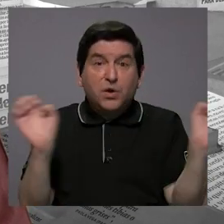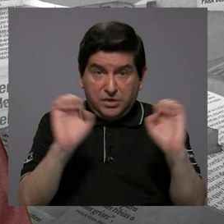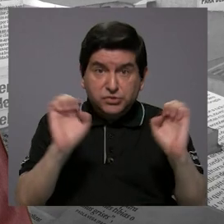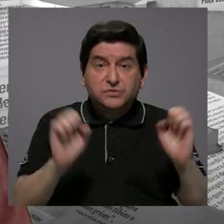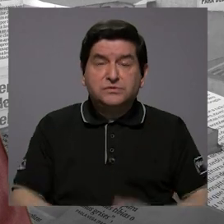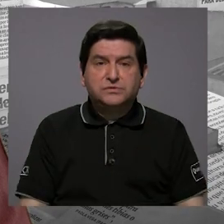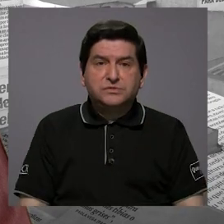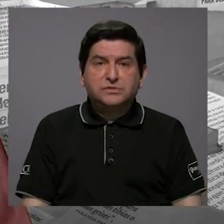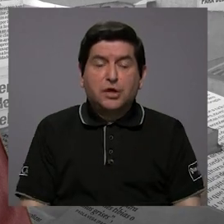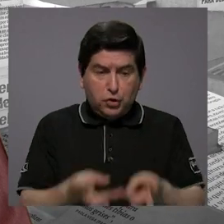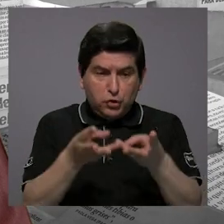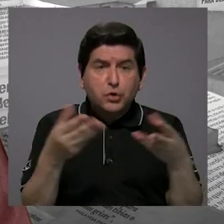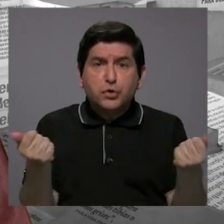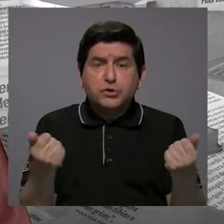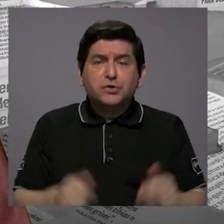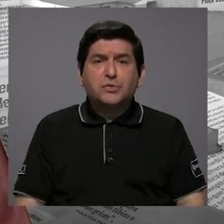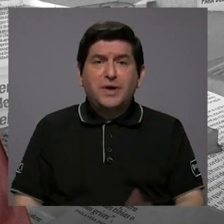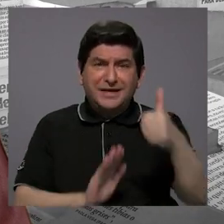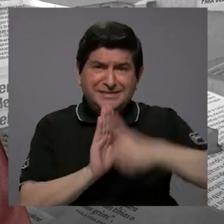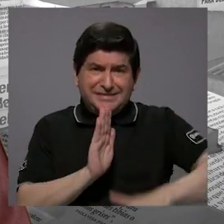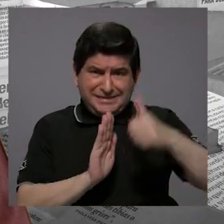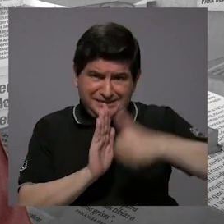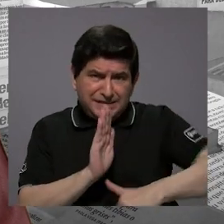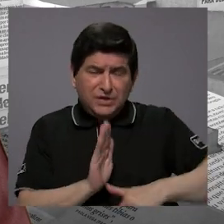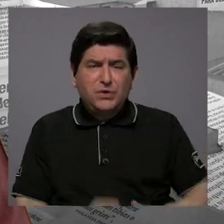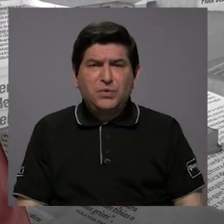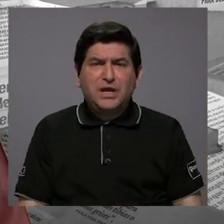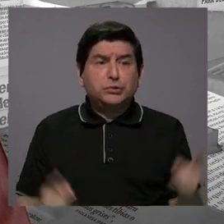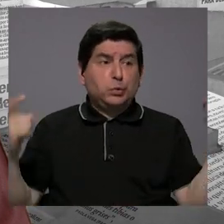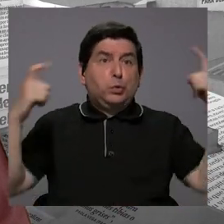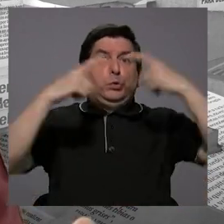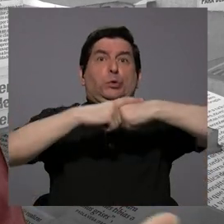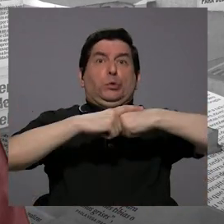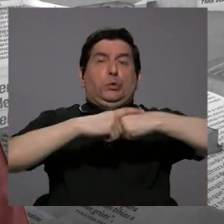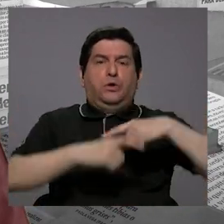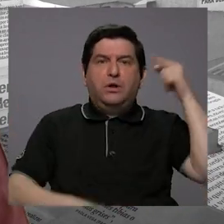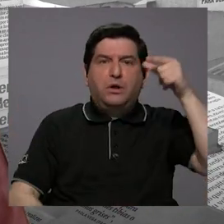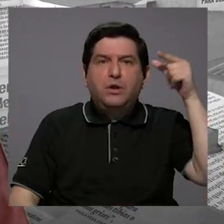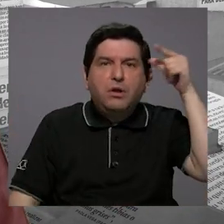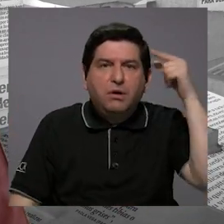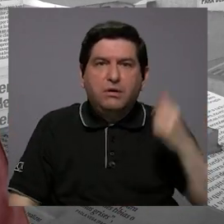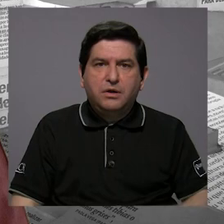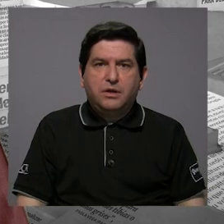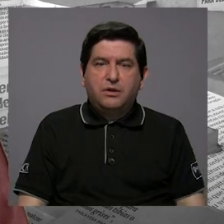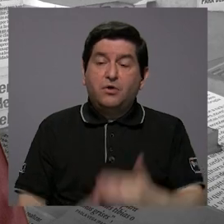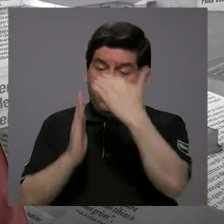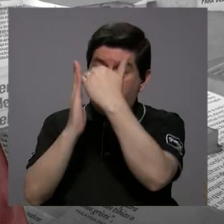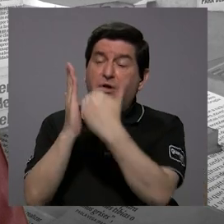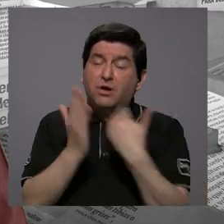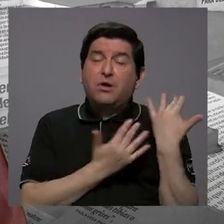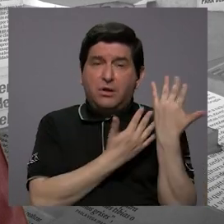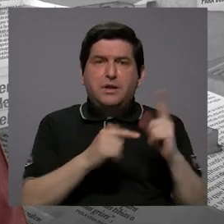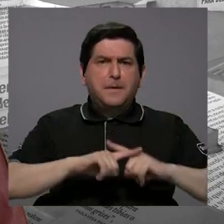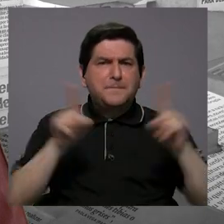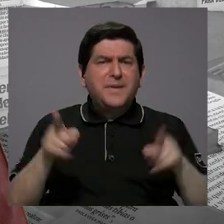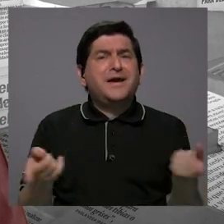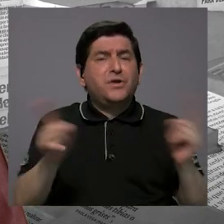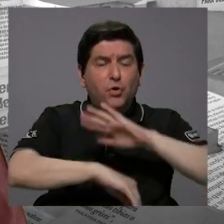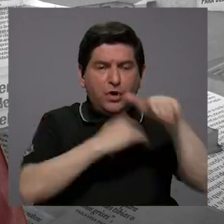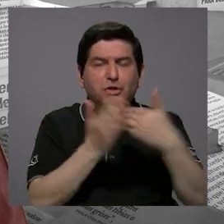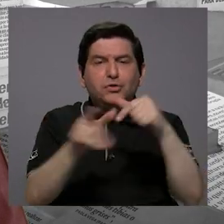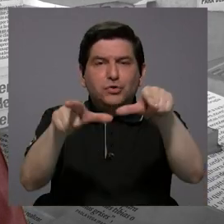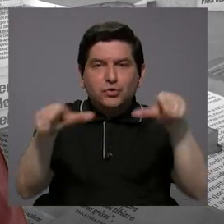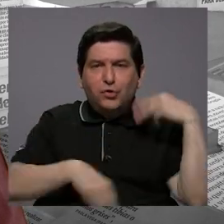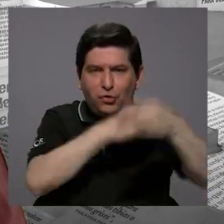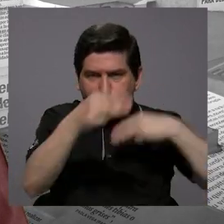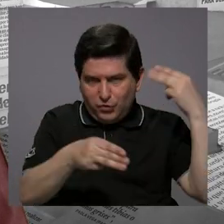emergencia, le resuelven cirugías complejísimas y por supuesto que hay listas de espera y demás, pero eso ocurre en